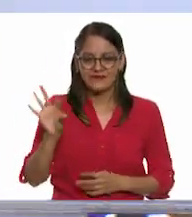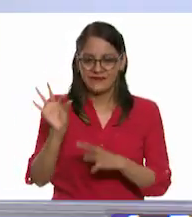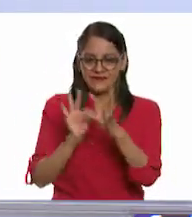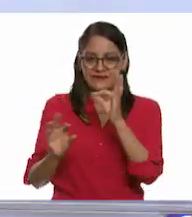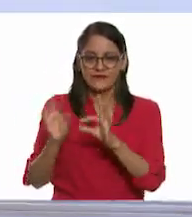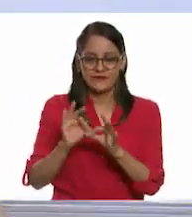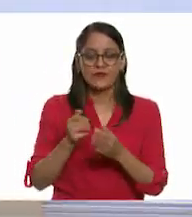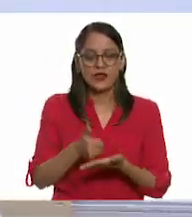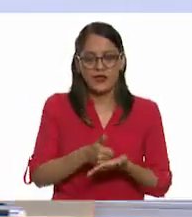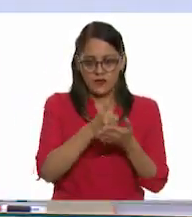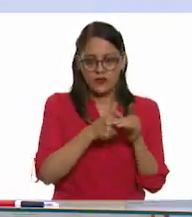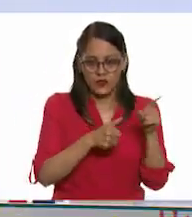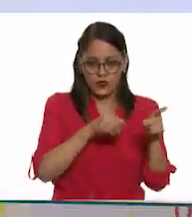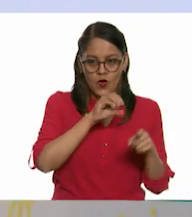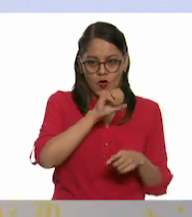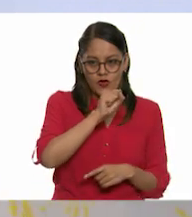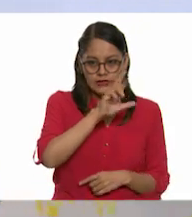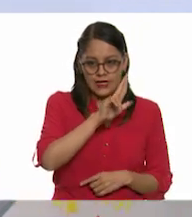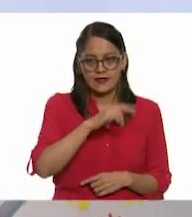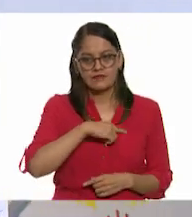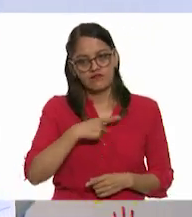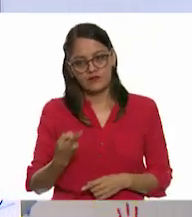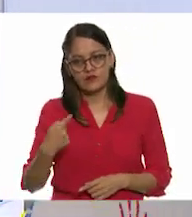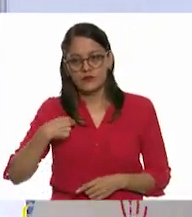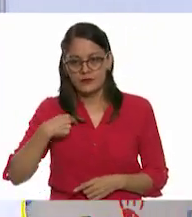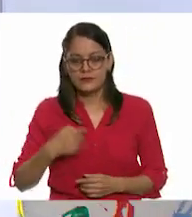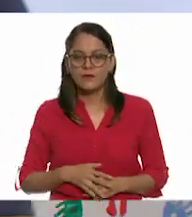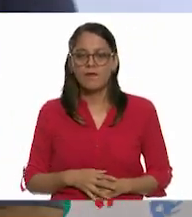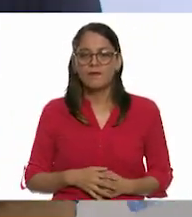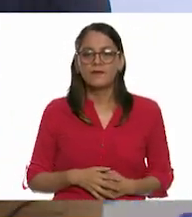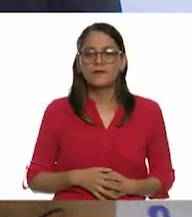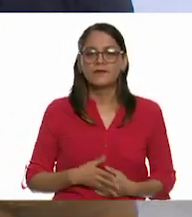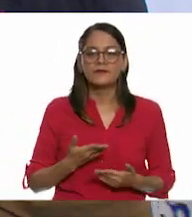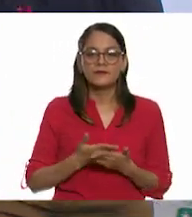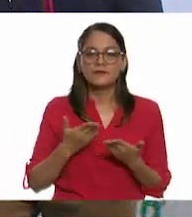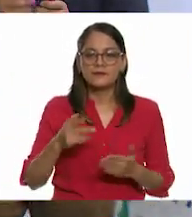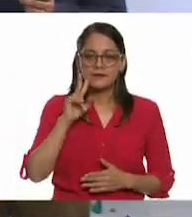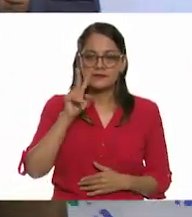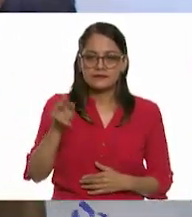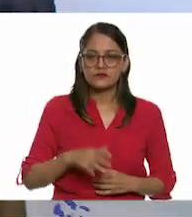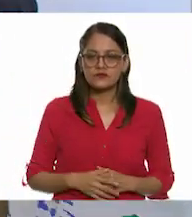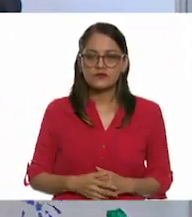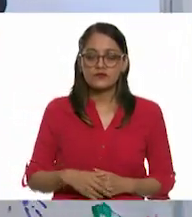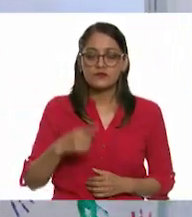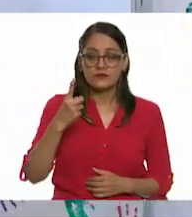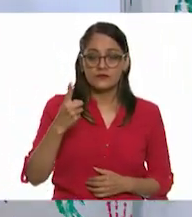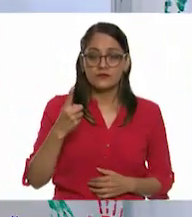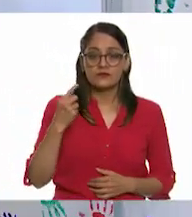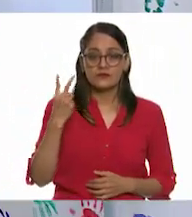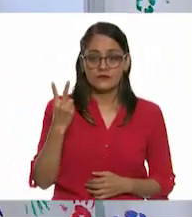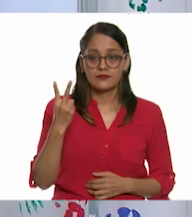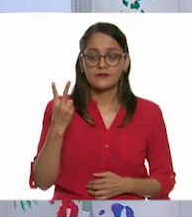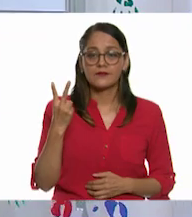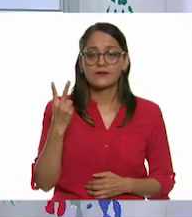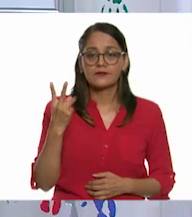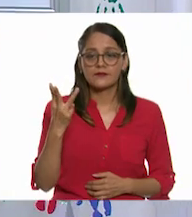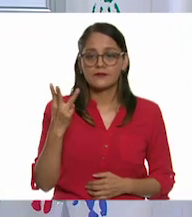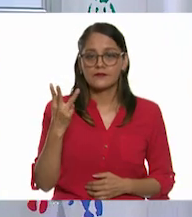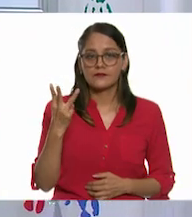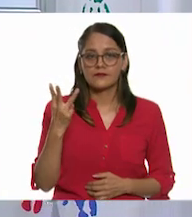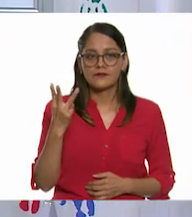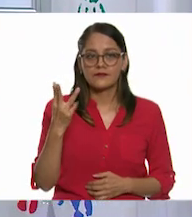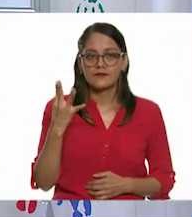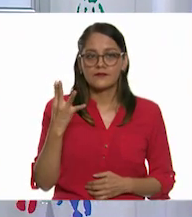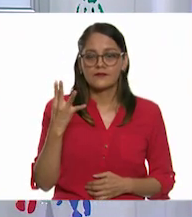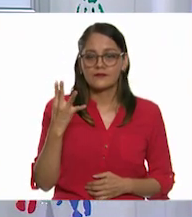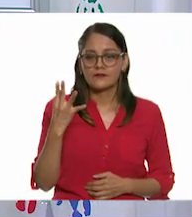entonces te pueden ayudar a ti, Oscar. Ajá. Muy bien. Ahora vamos a ver. Uno, dos, tres,